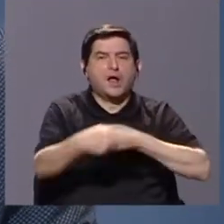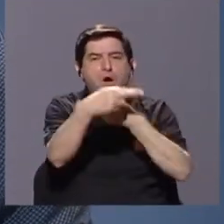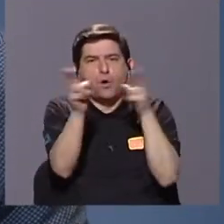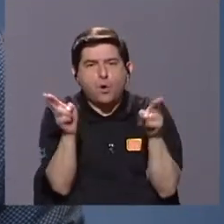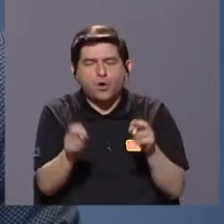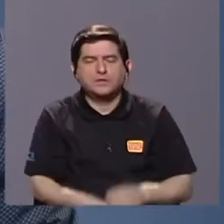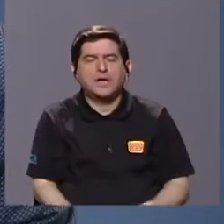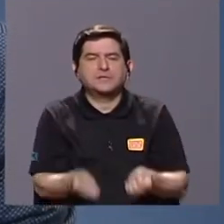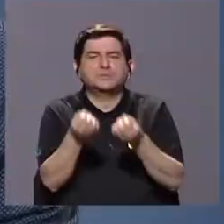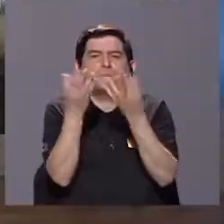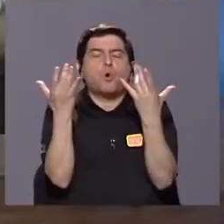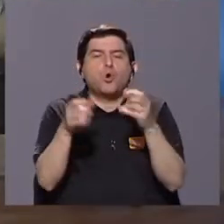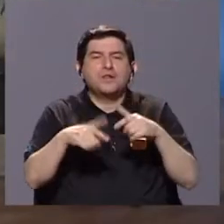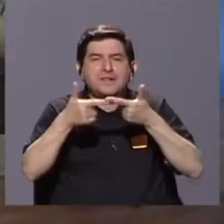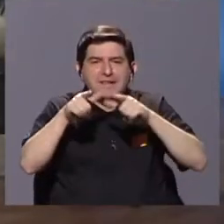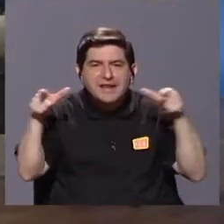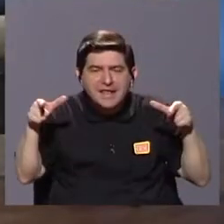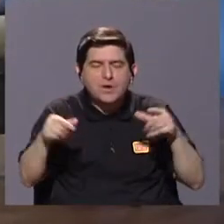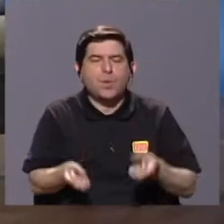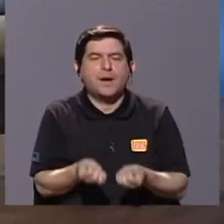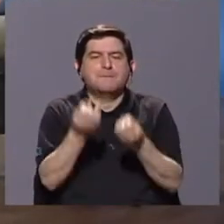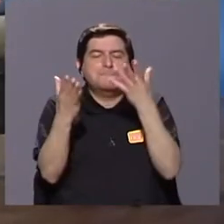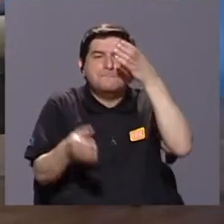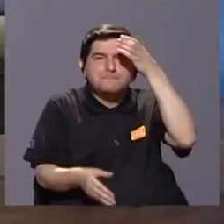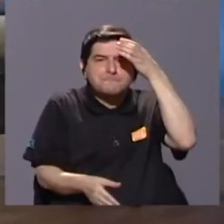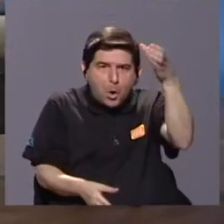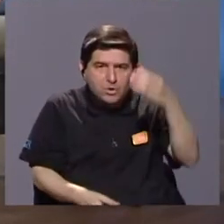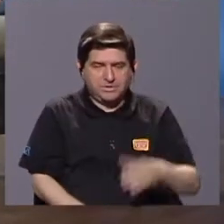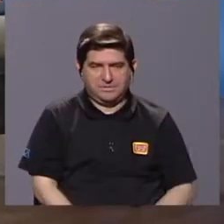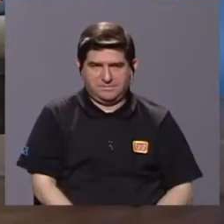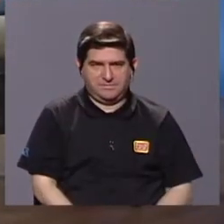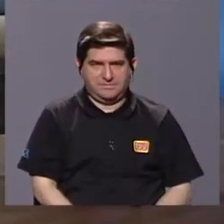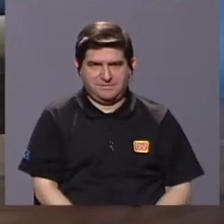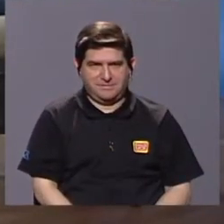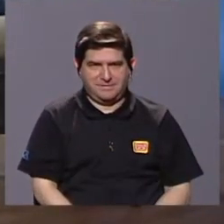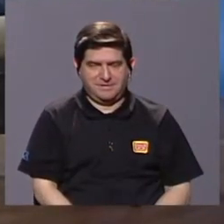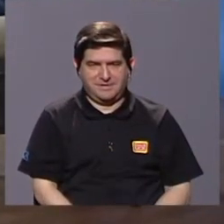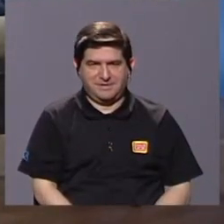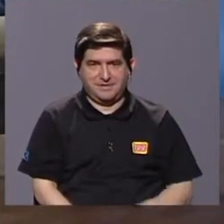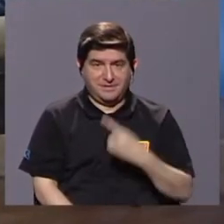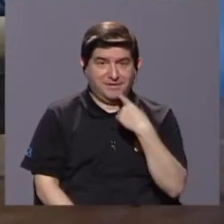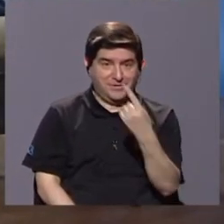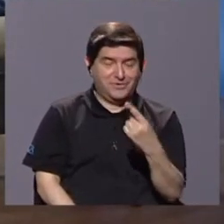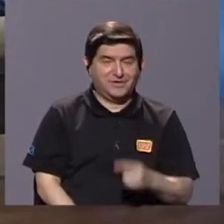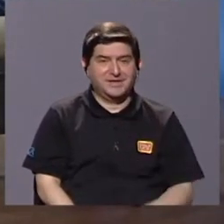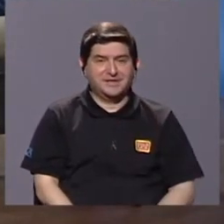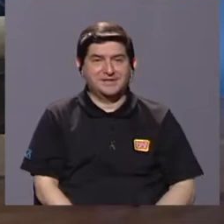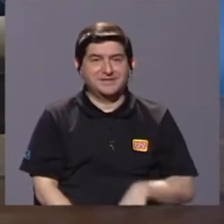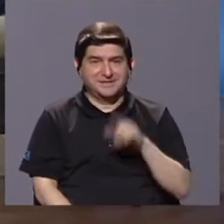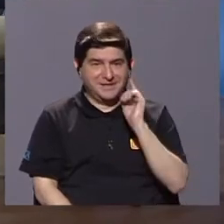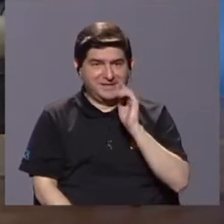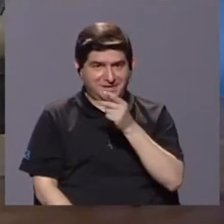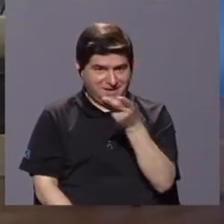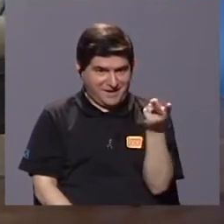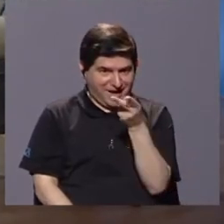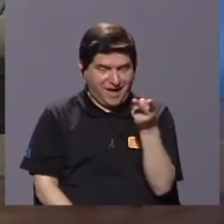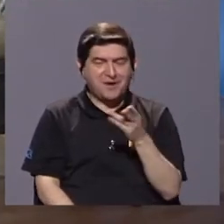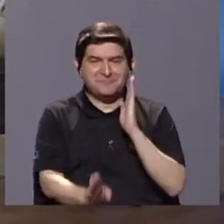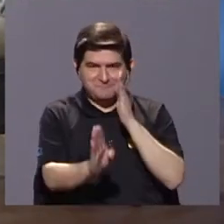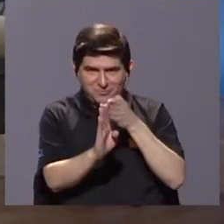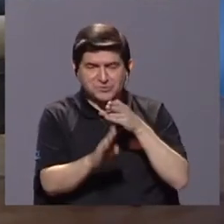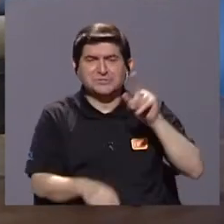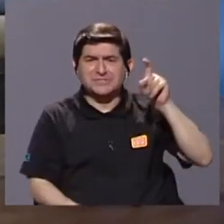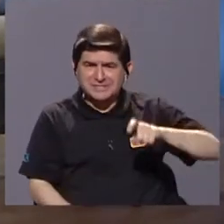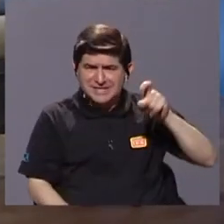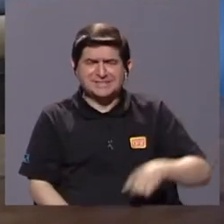multilingües y multiculturales, en las palabras de ustedes, lo cual requiere